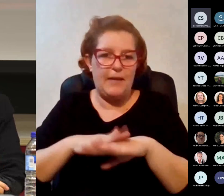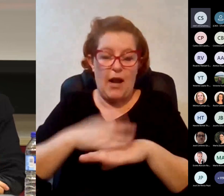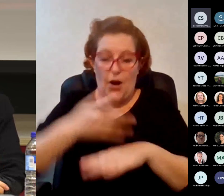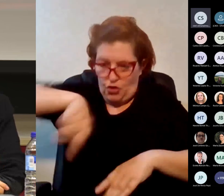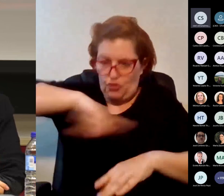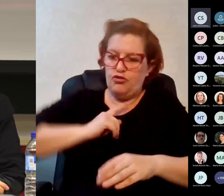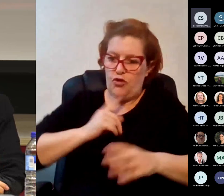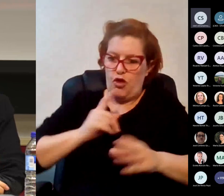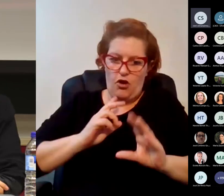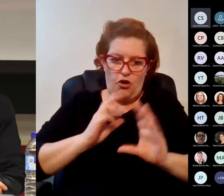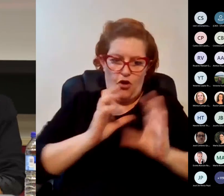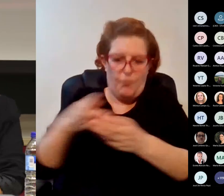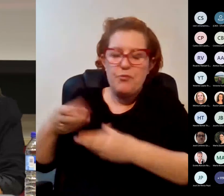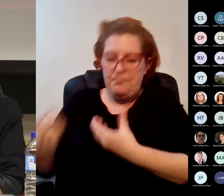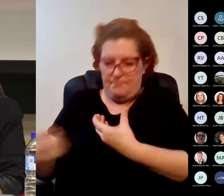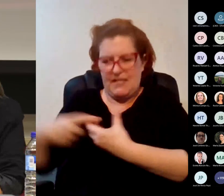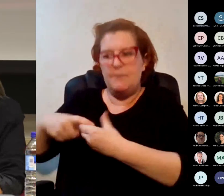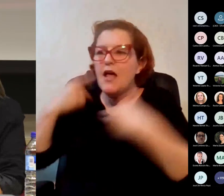asociadas a la unidad de igualdad